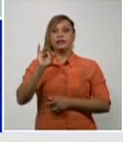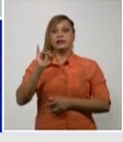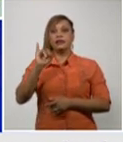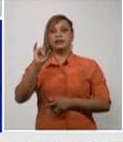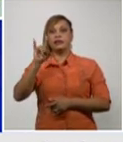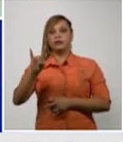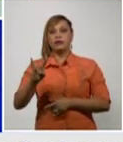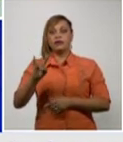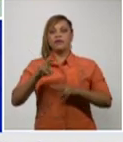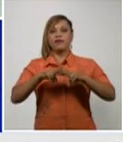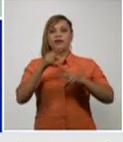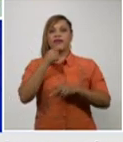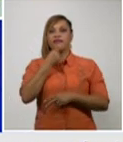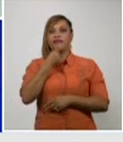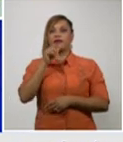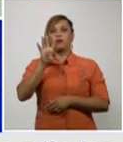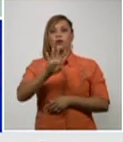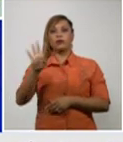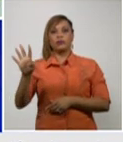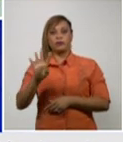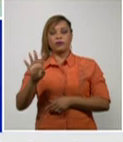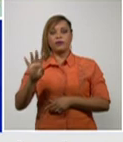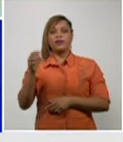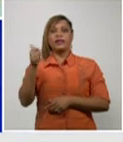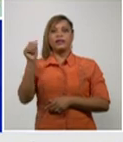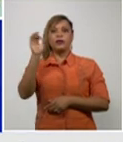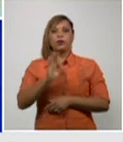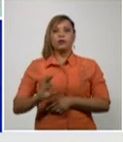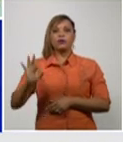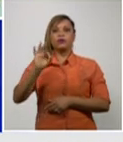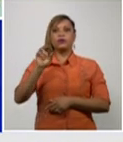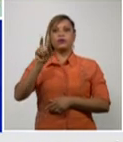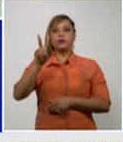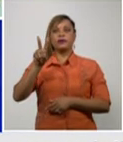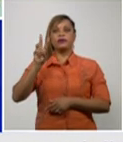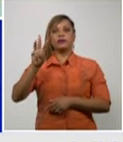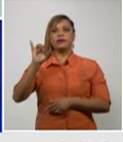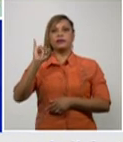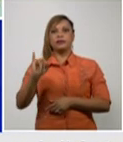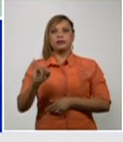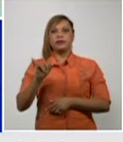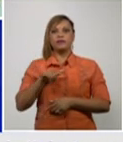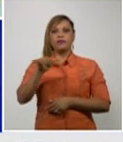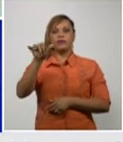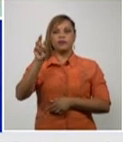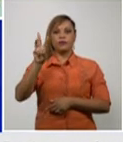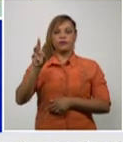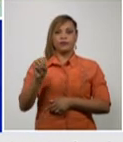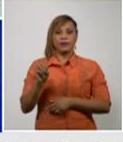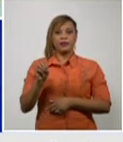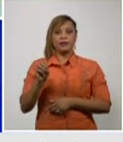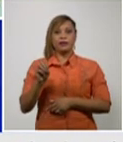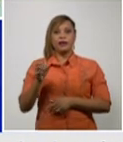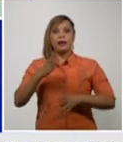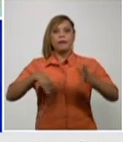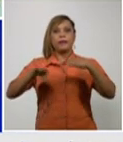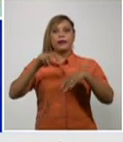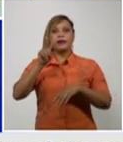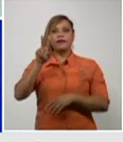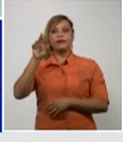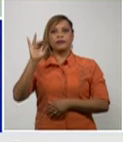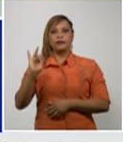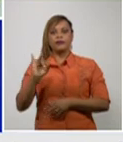44 10 de Octubre con 36 Bolleros con 30 Playa 28